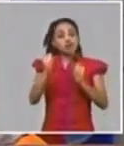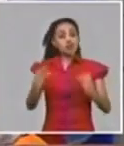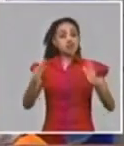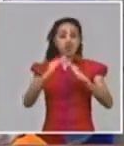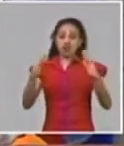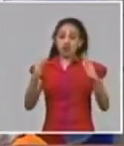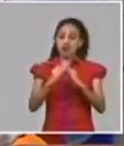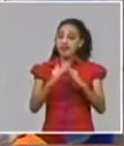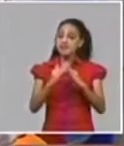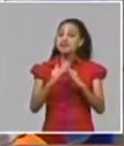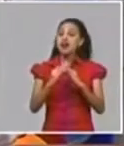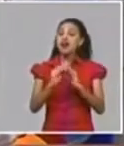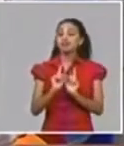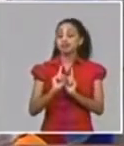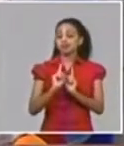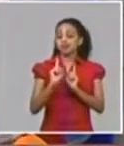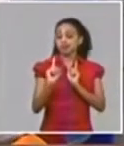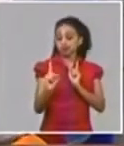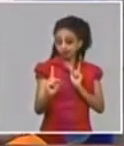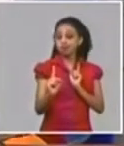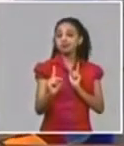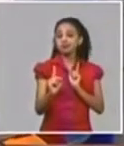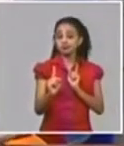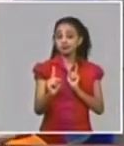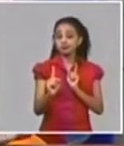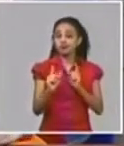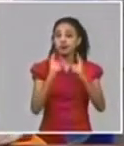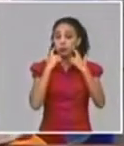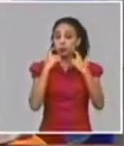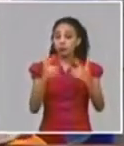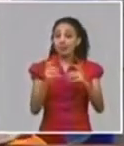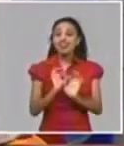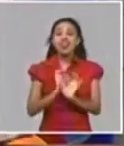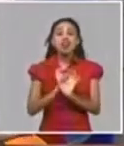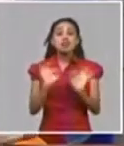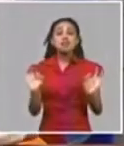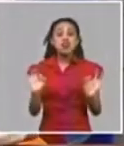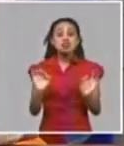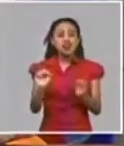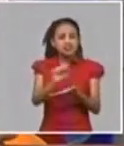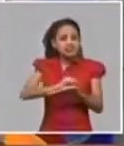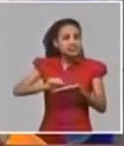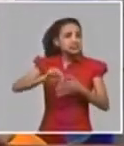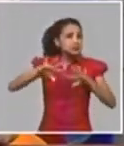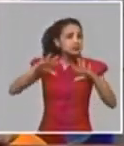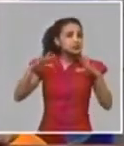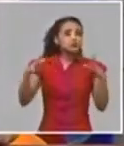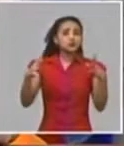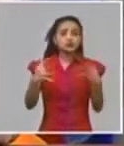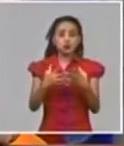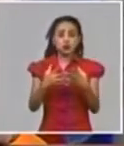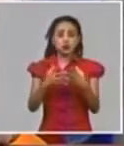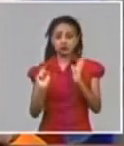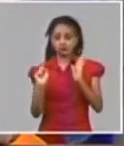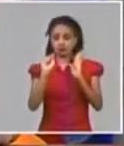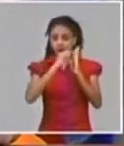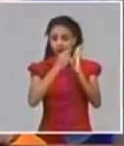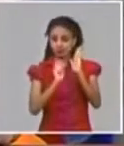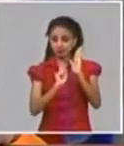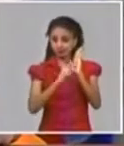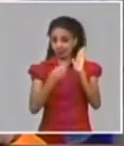el aislamiento que tenemos que mantener y la higiene son dos elementos que siempre insistimos la higiene